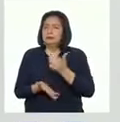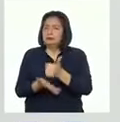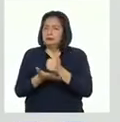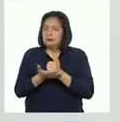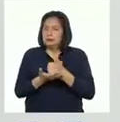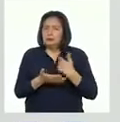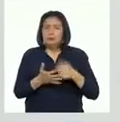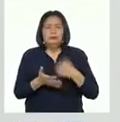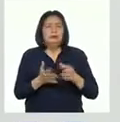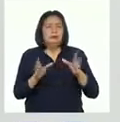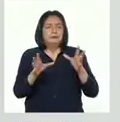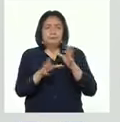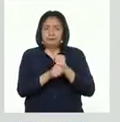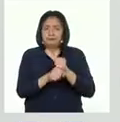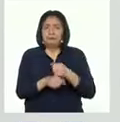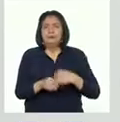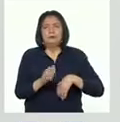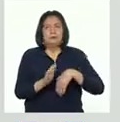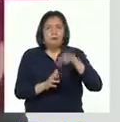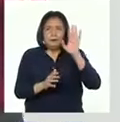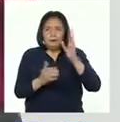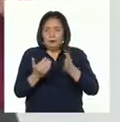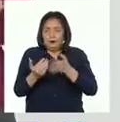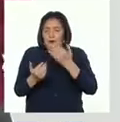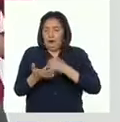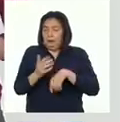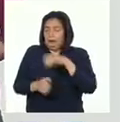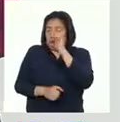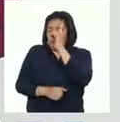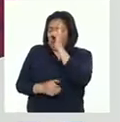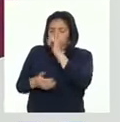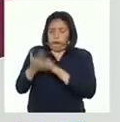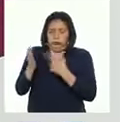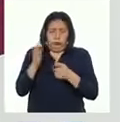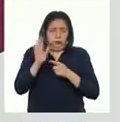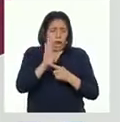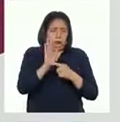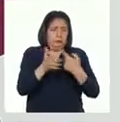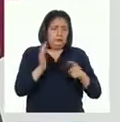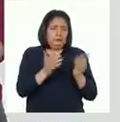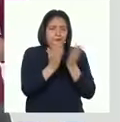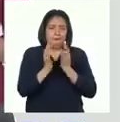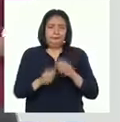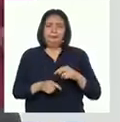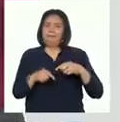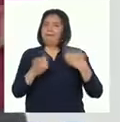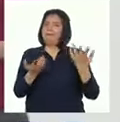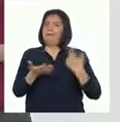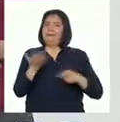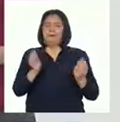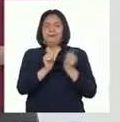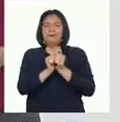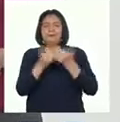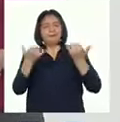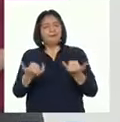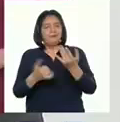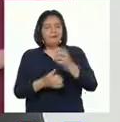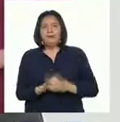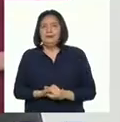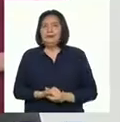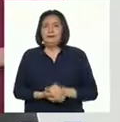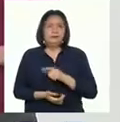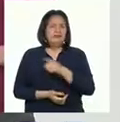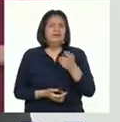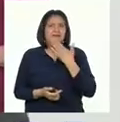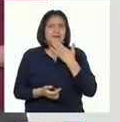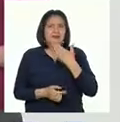ayuda de los resúmenes será más sencillo. Profesor, es momento de presentar a nuestros estudiantes estrella que nos acompañarán el día de hoy.